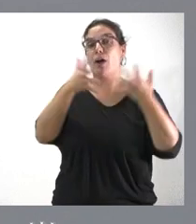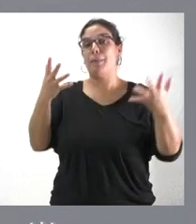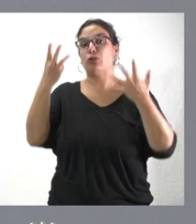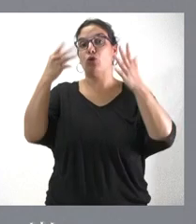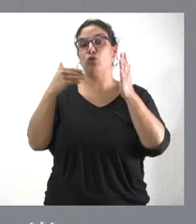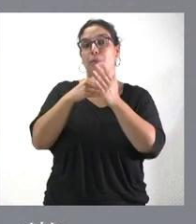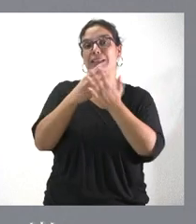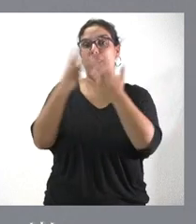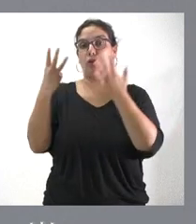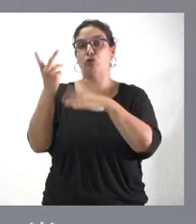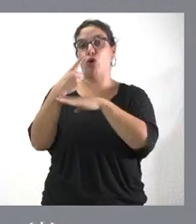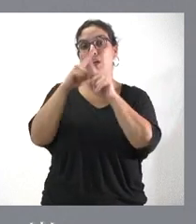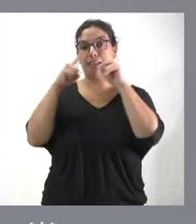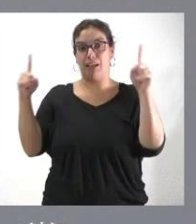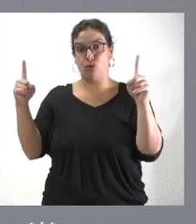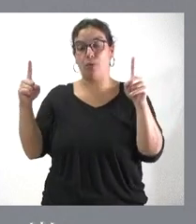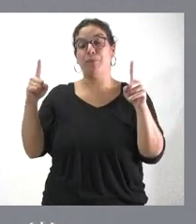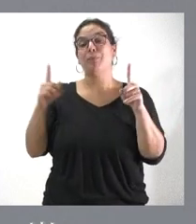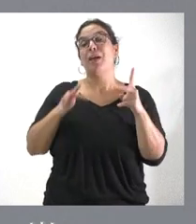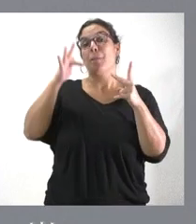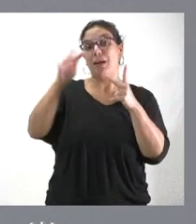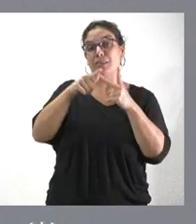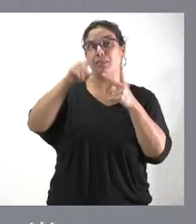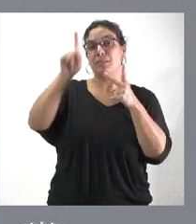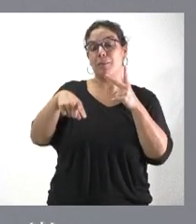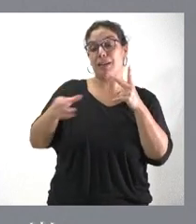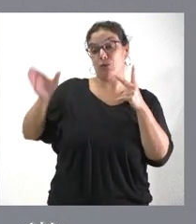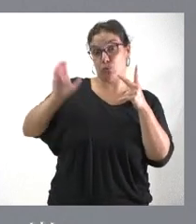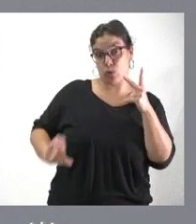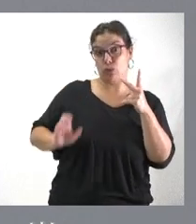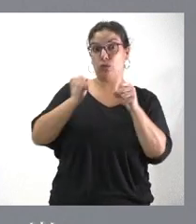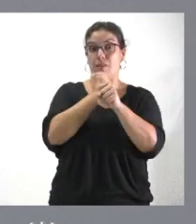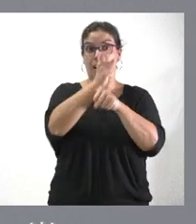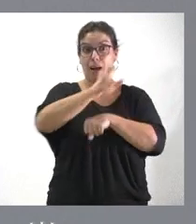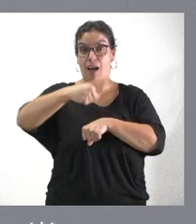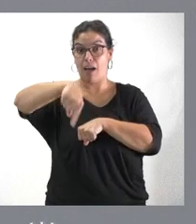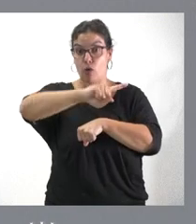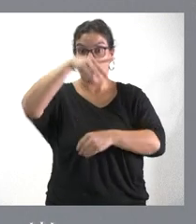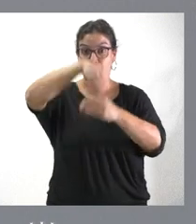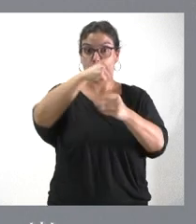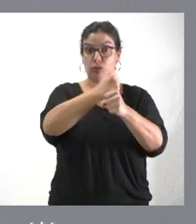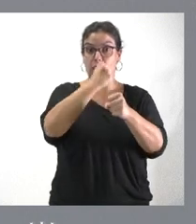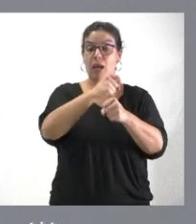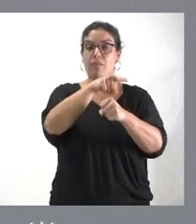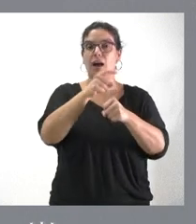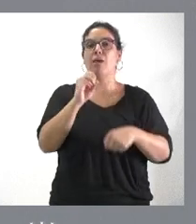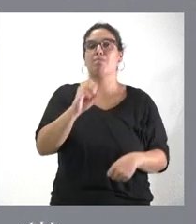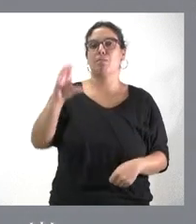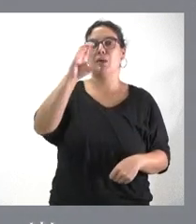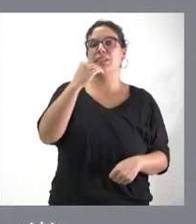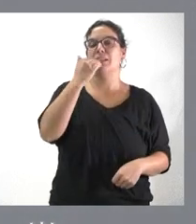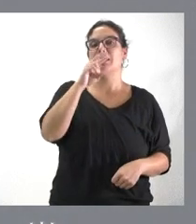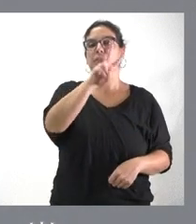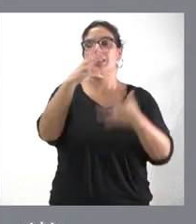horas al año y, a su vez, se incrementa la retribución de los trabajadores que prestan servicio en un aumento de casi el